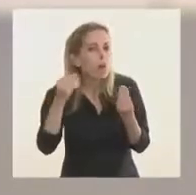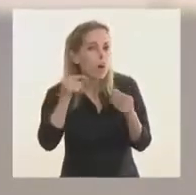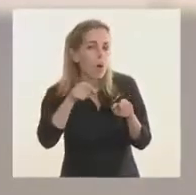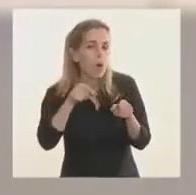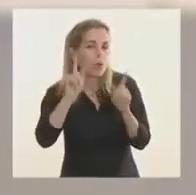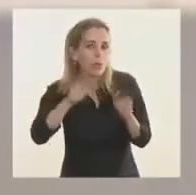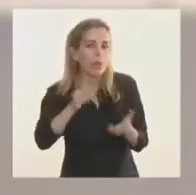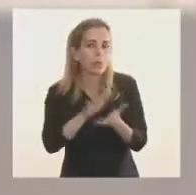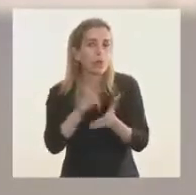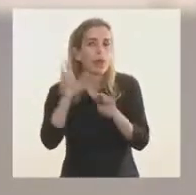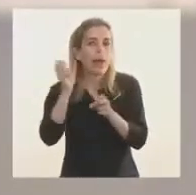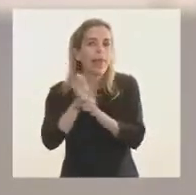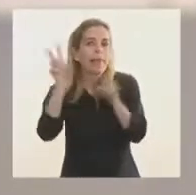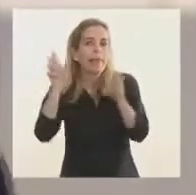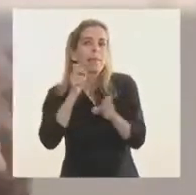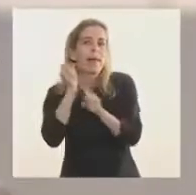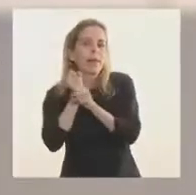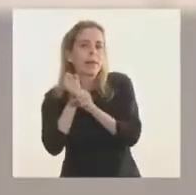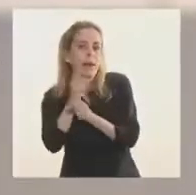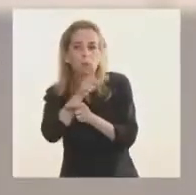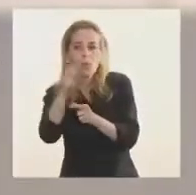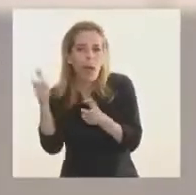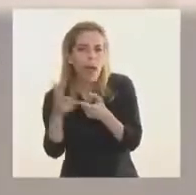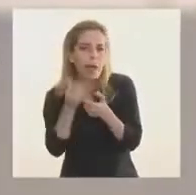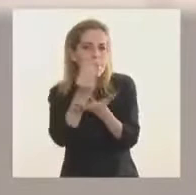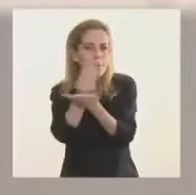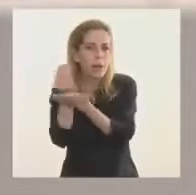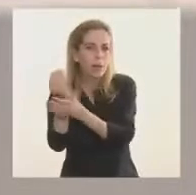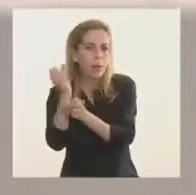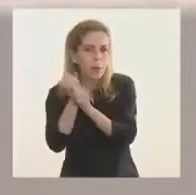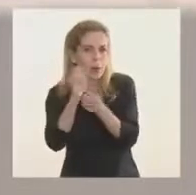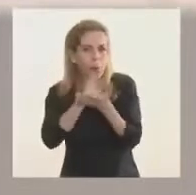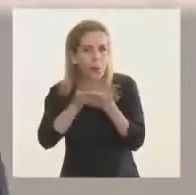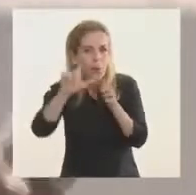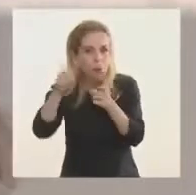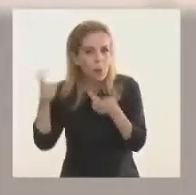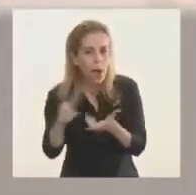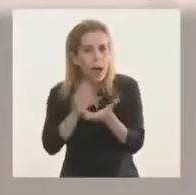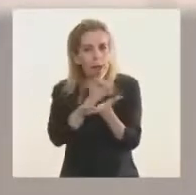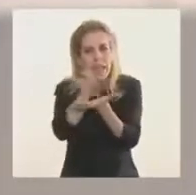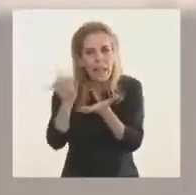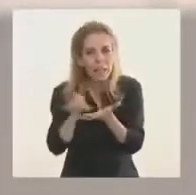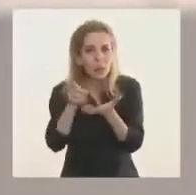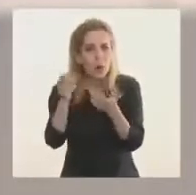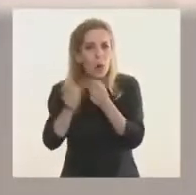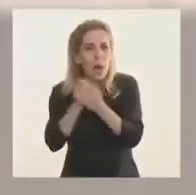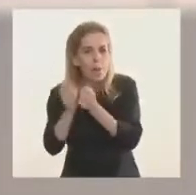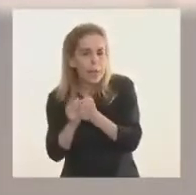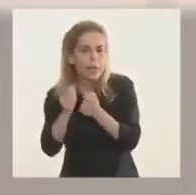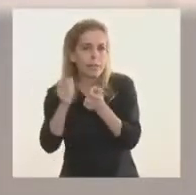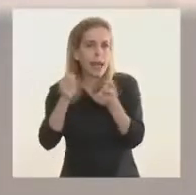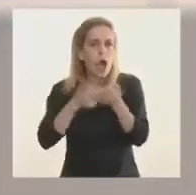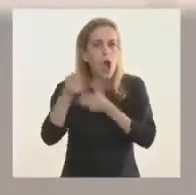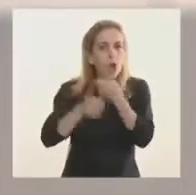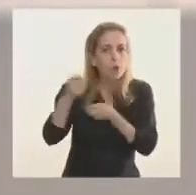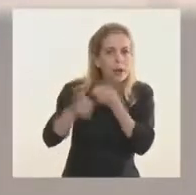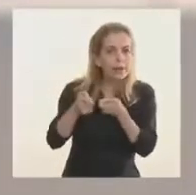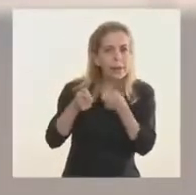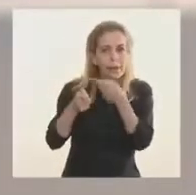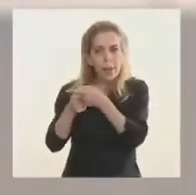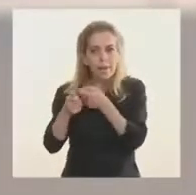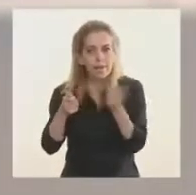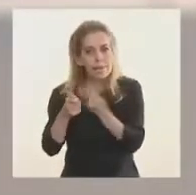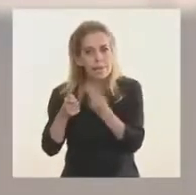desocupación, de capacitaciones, de empleos, del trabajo con cooperativas, con los movimientos sociales, la posibilidad